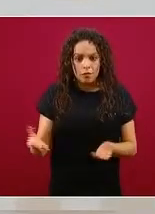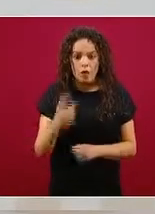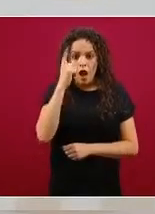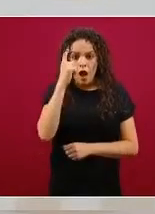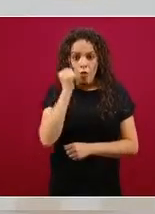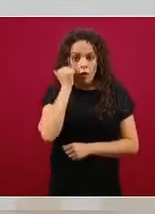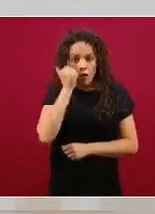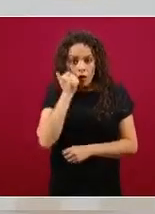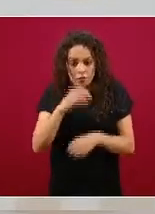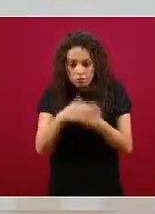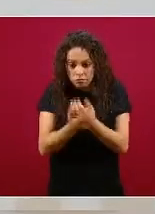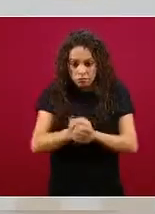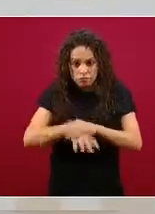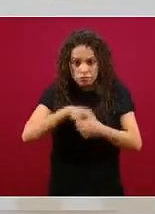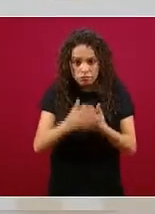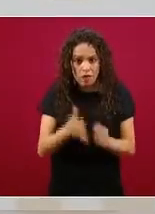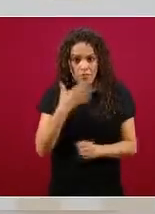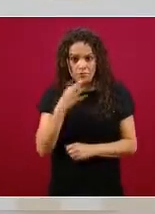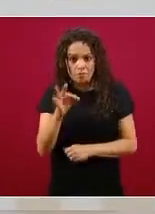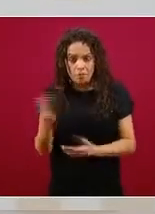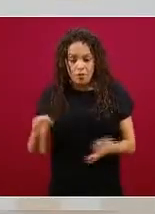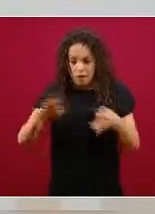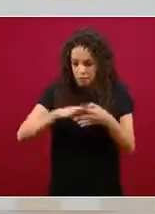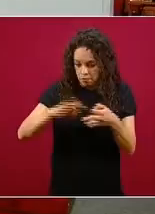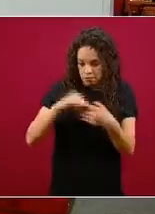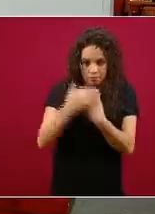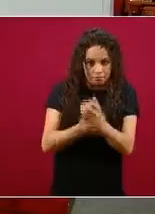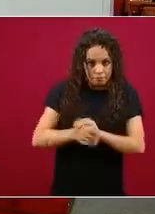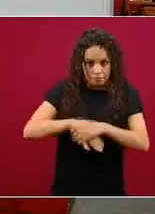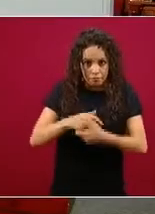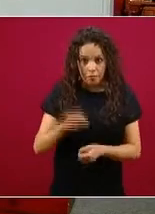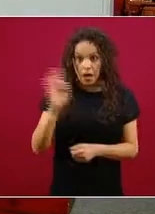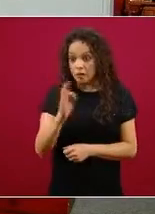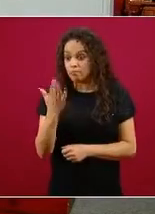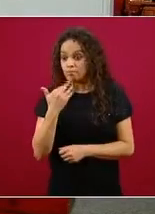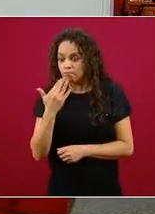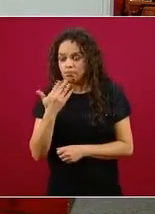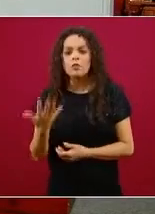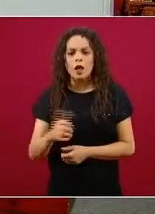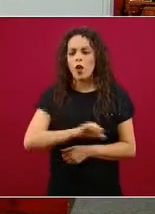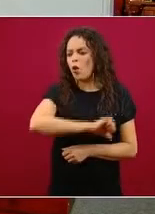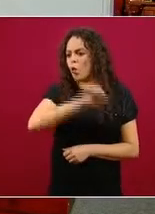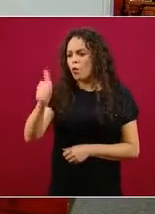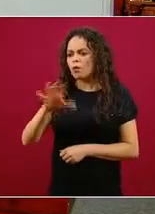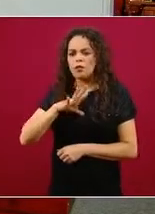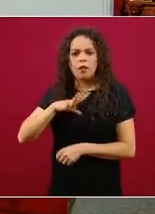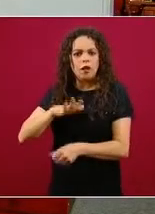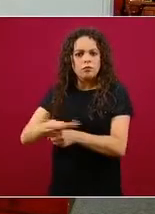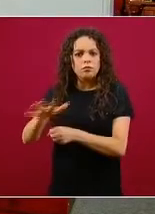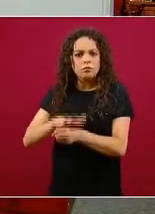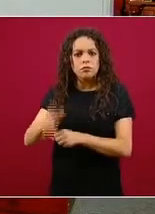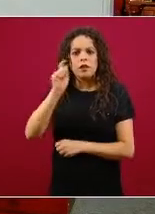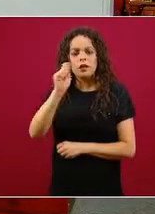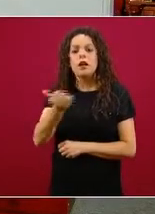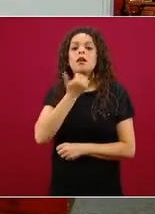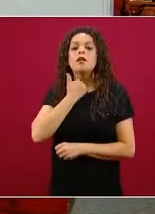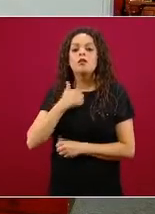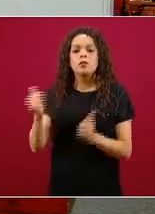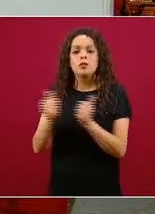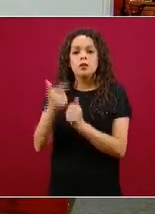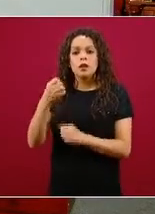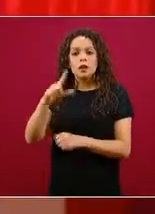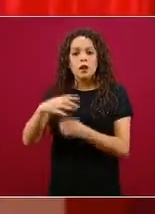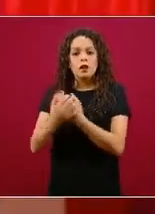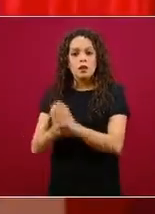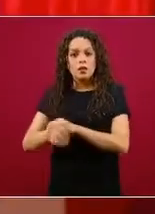para poder lavarnos las manos continuamente y en ausencia de ello como un reemplazo el alcohol gel que no es el preferente